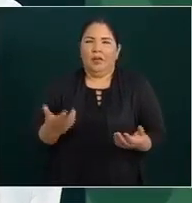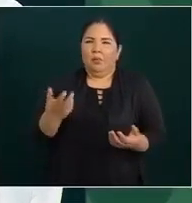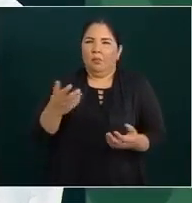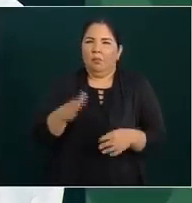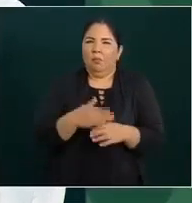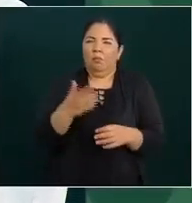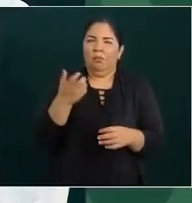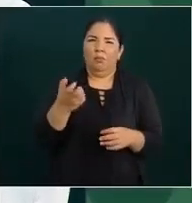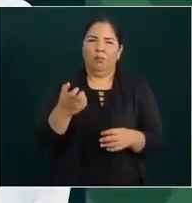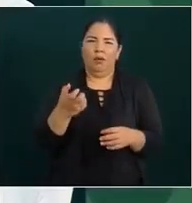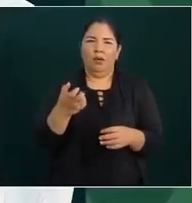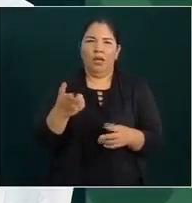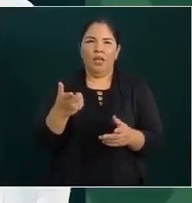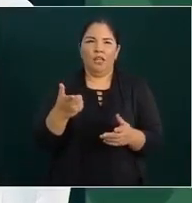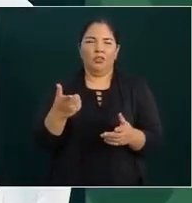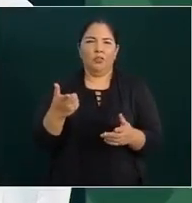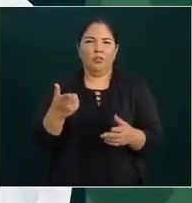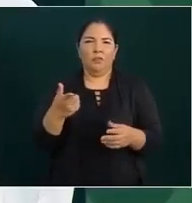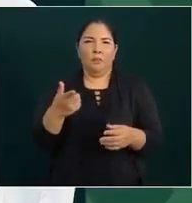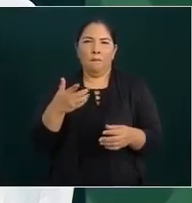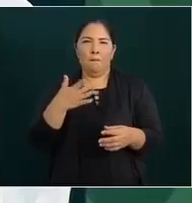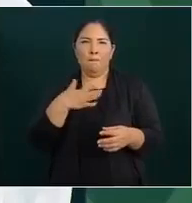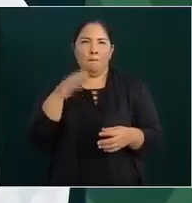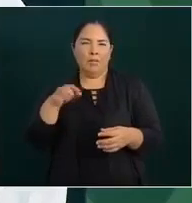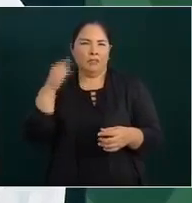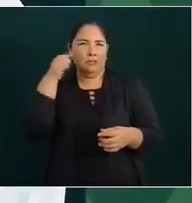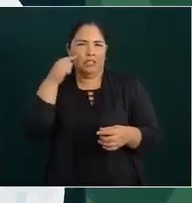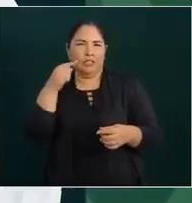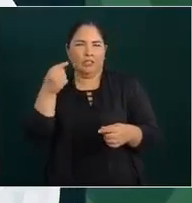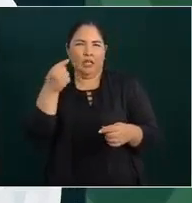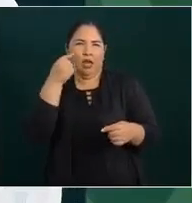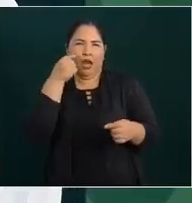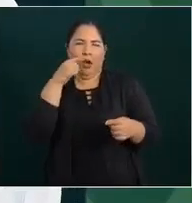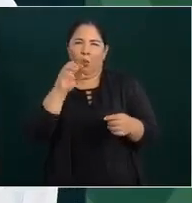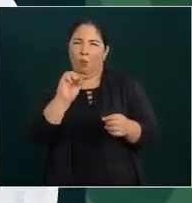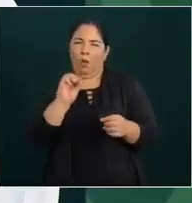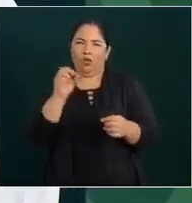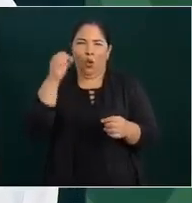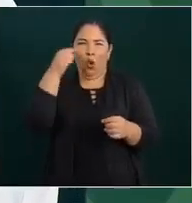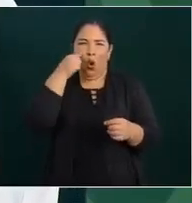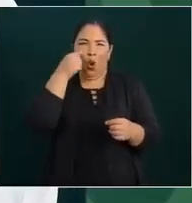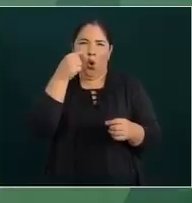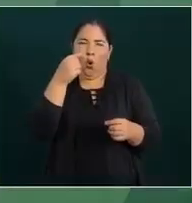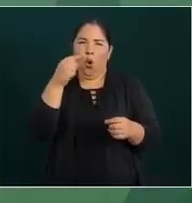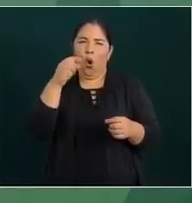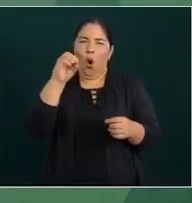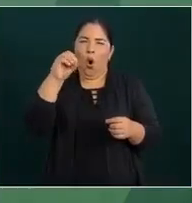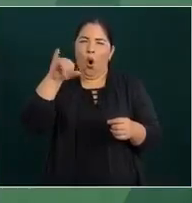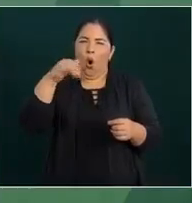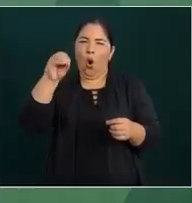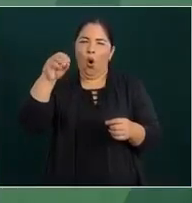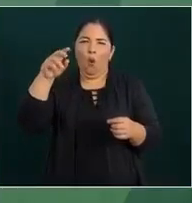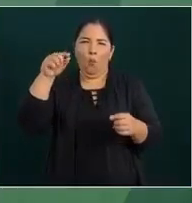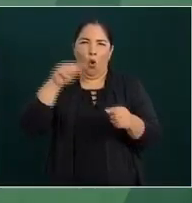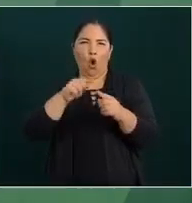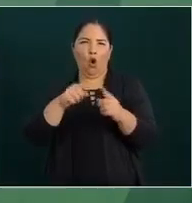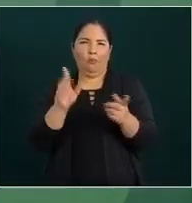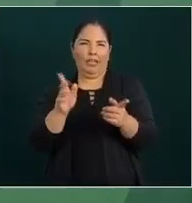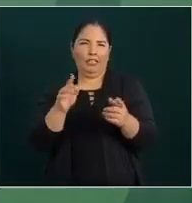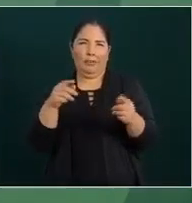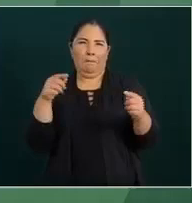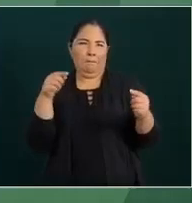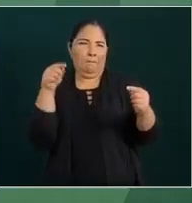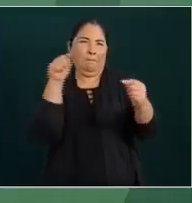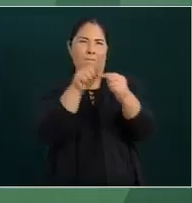Porque apuestan mucho al ojo por ojo, al diente por diente, a que nos quedemos tuertos todos y